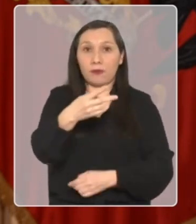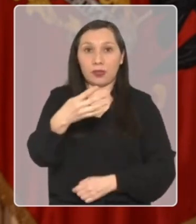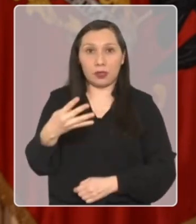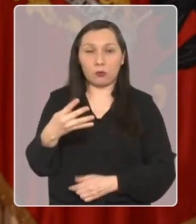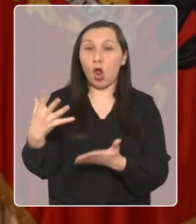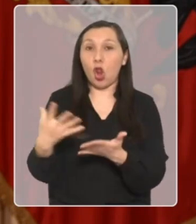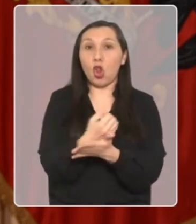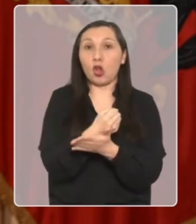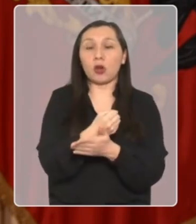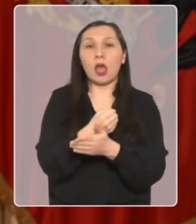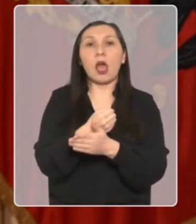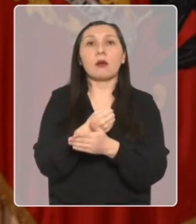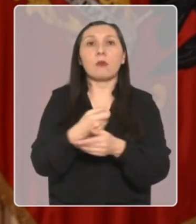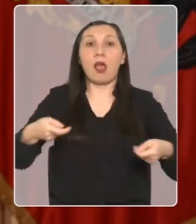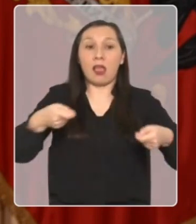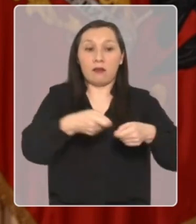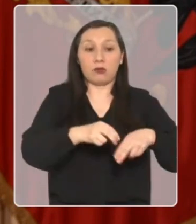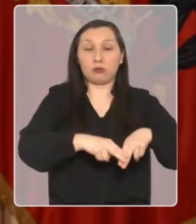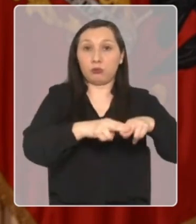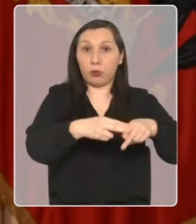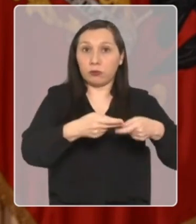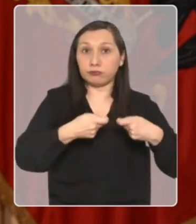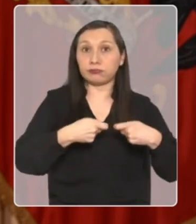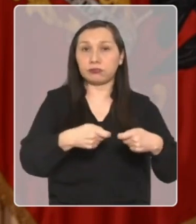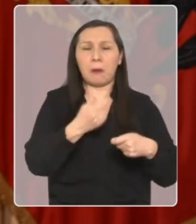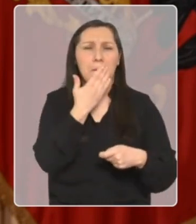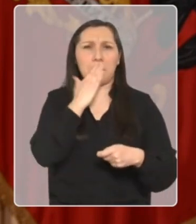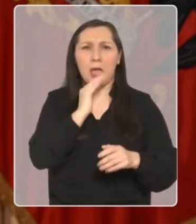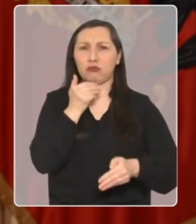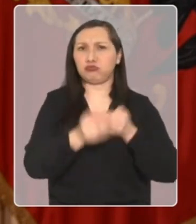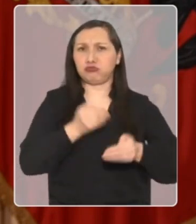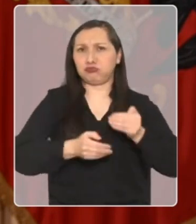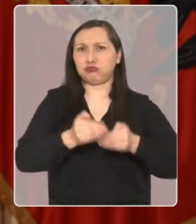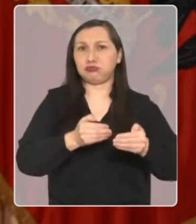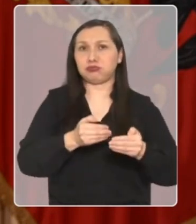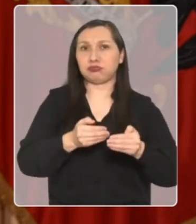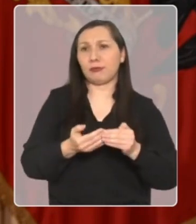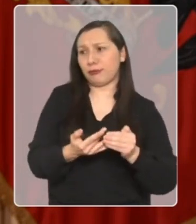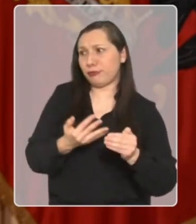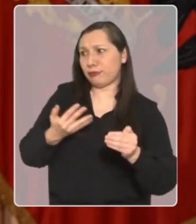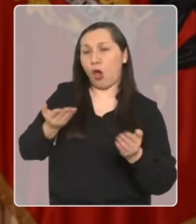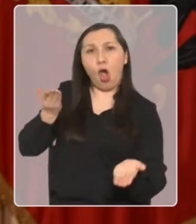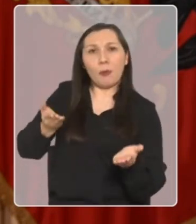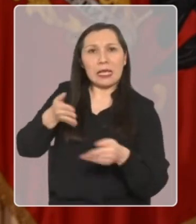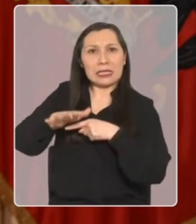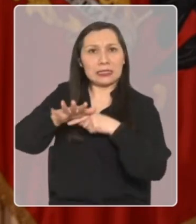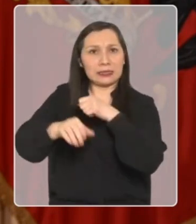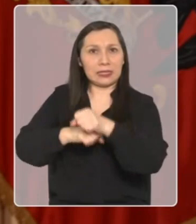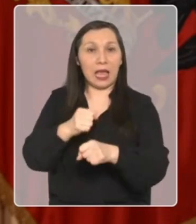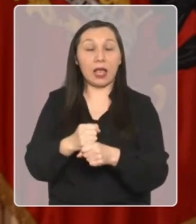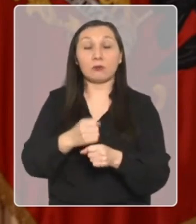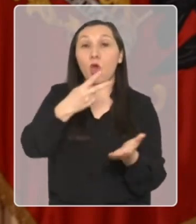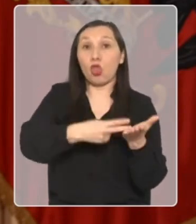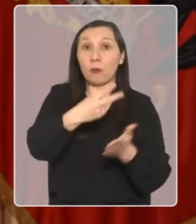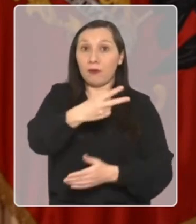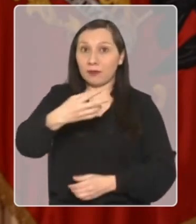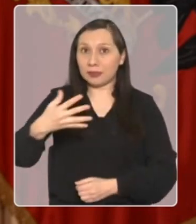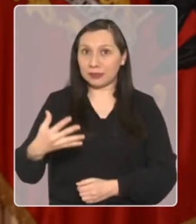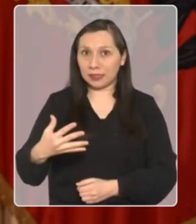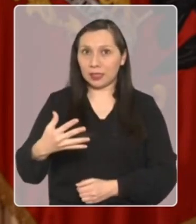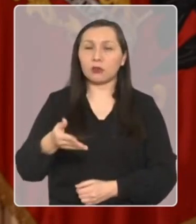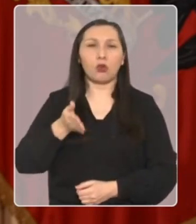logramos que la ejecución de la inversión pública tuviera su mejor desempeño en 15 años. En 2025